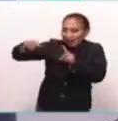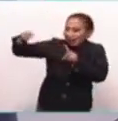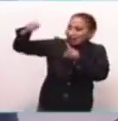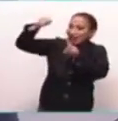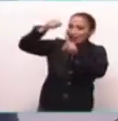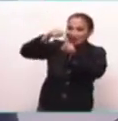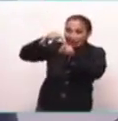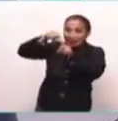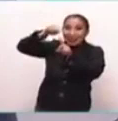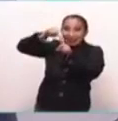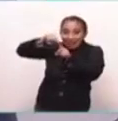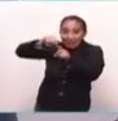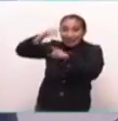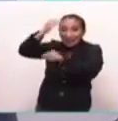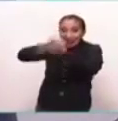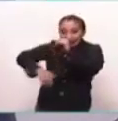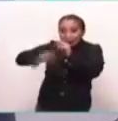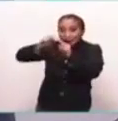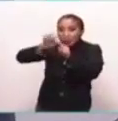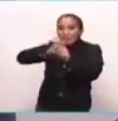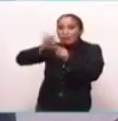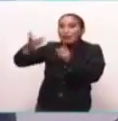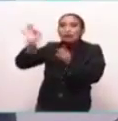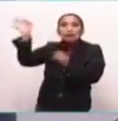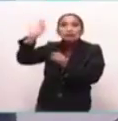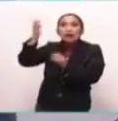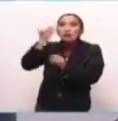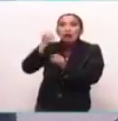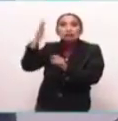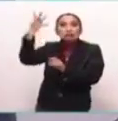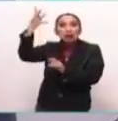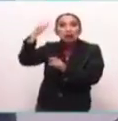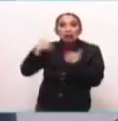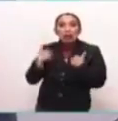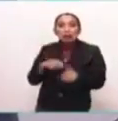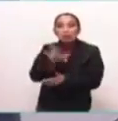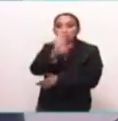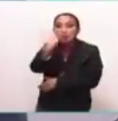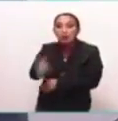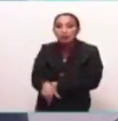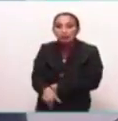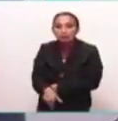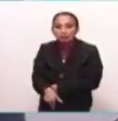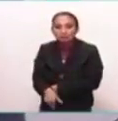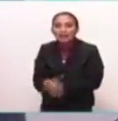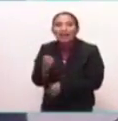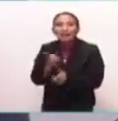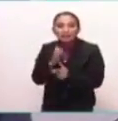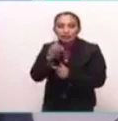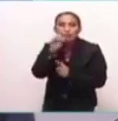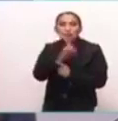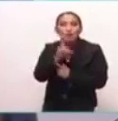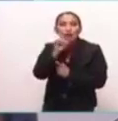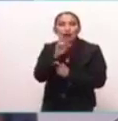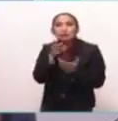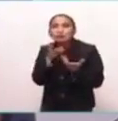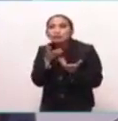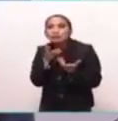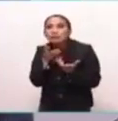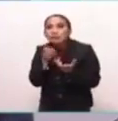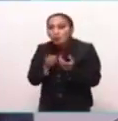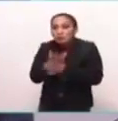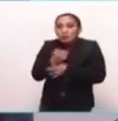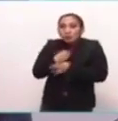venía a su fin podría no volver a existir la humanidad, entonces las mujeres no